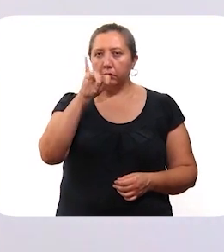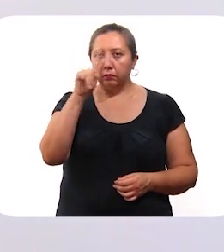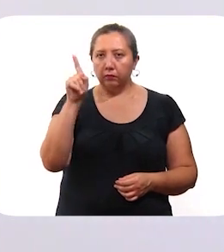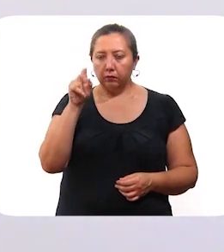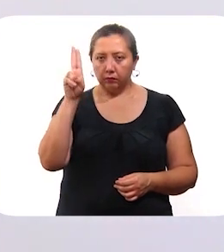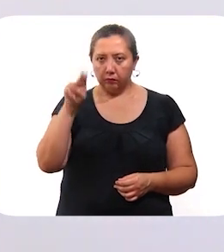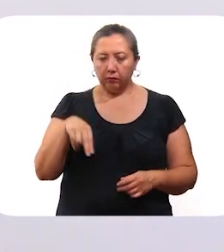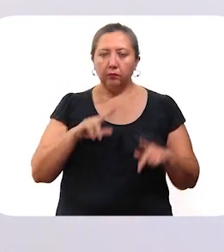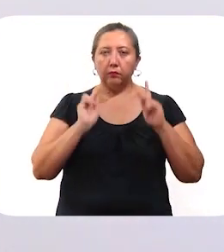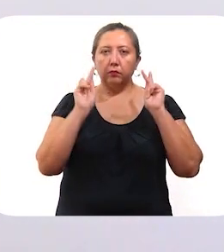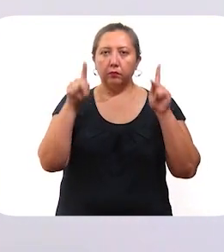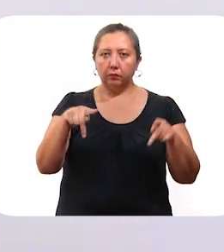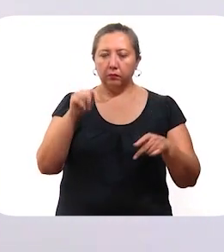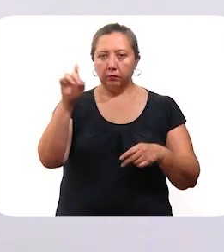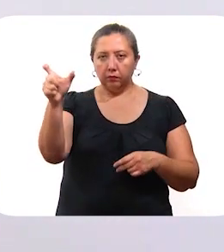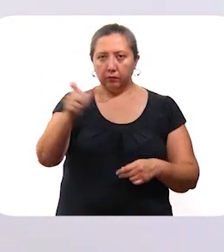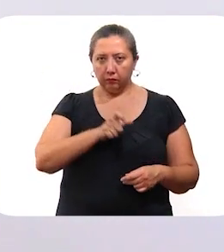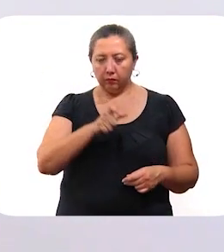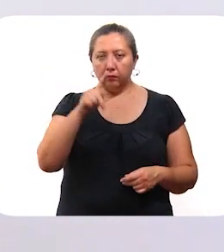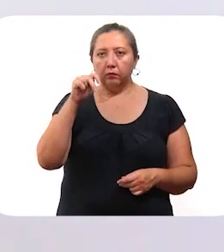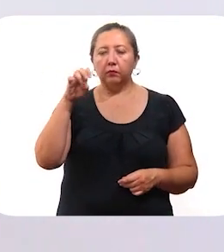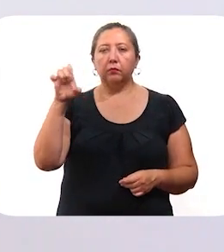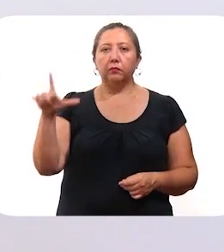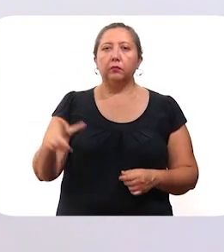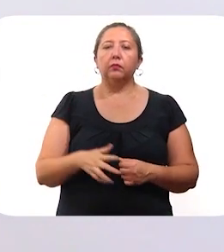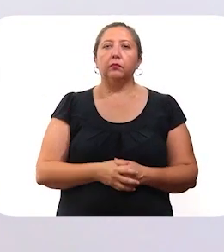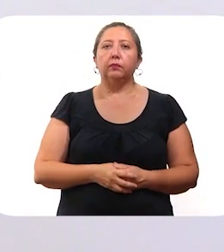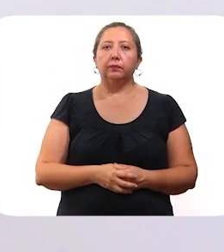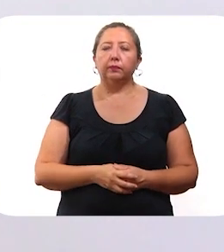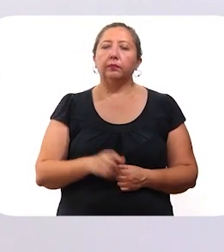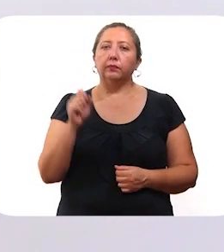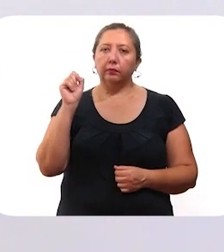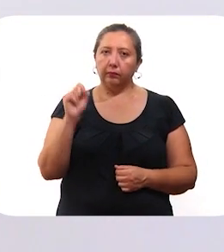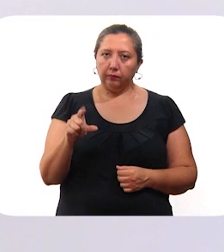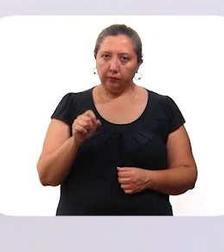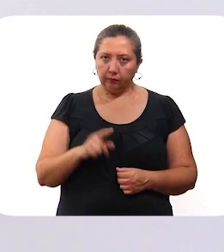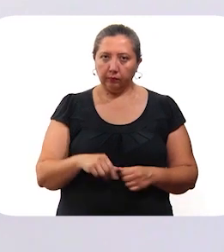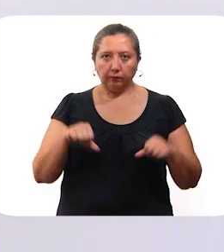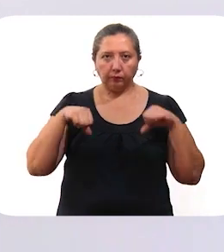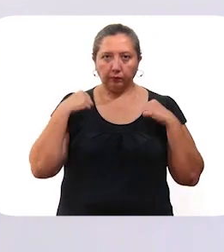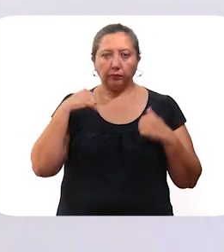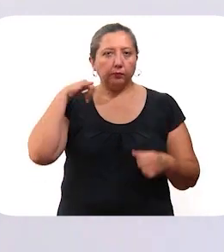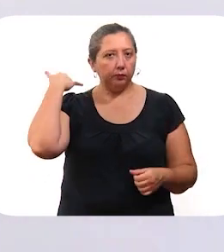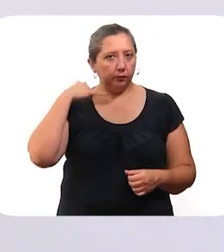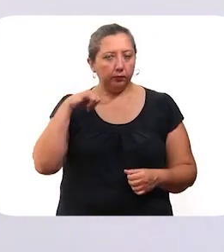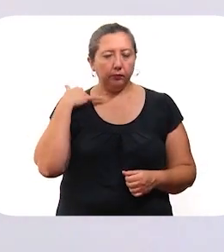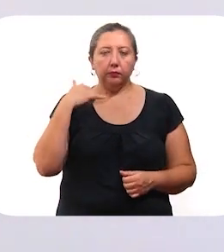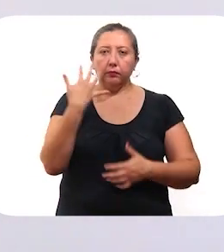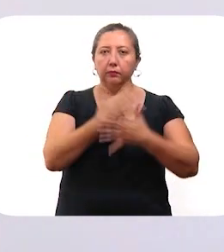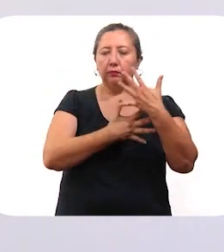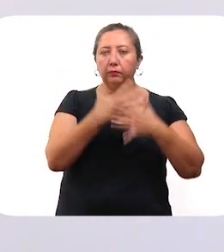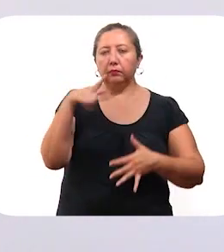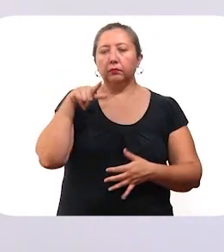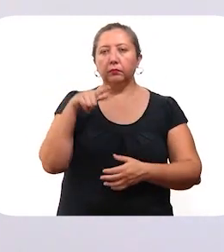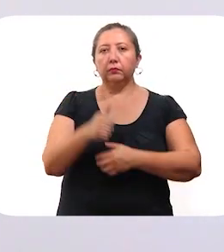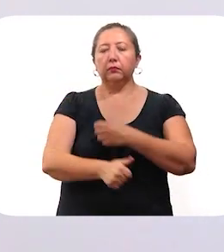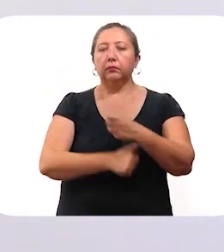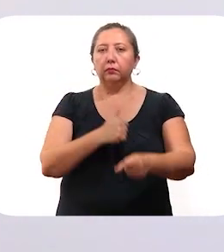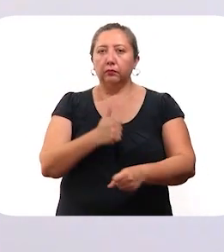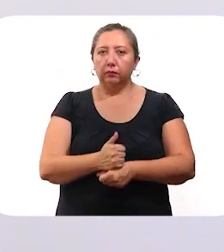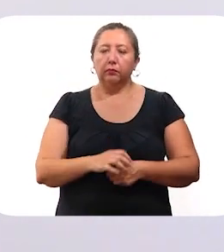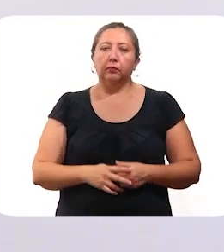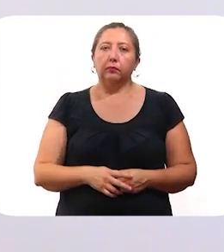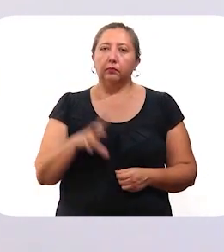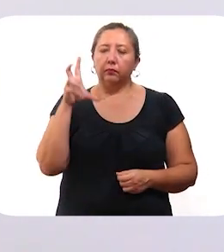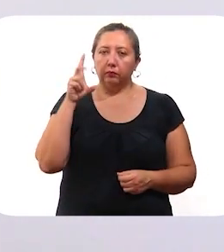Ticimín, Progreso, Tecash y Ticul. Asimismo, adolescentes yucatecos de 15 a 17 años de